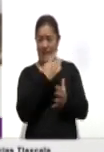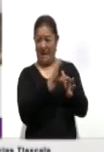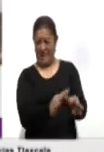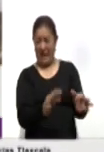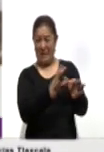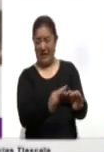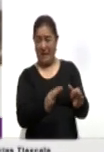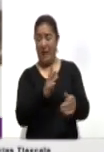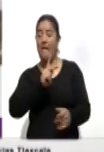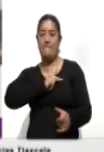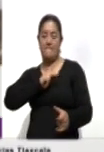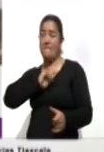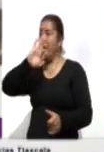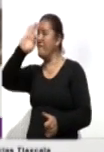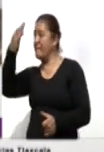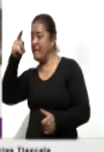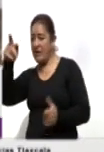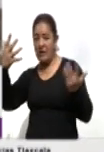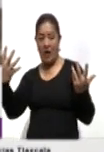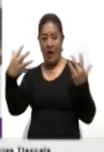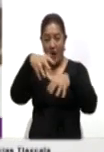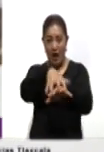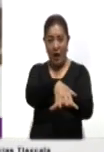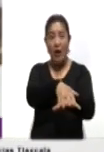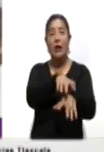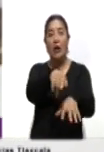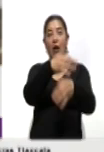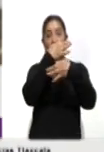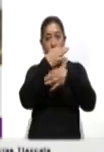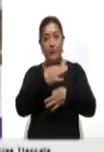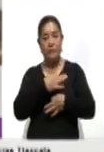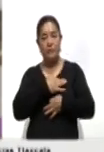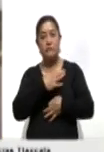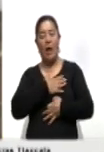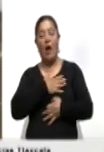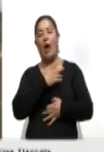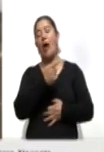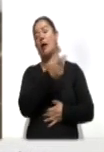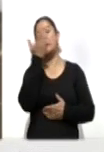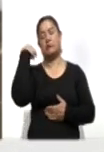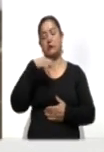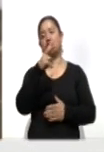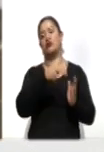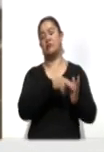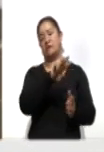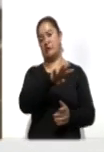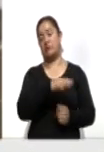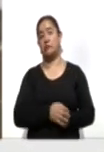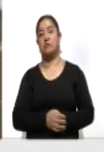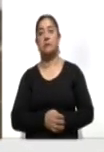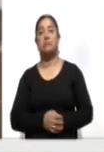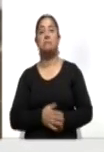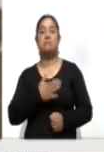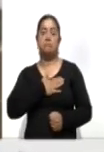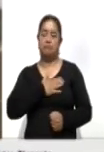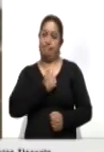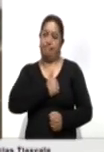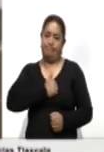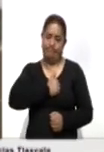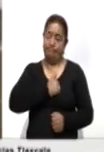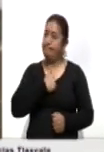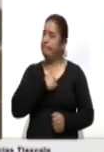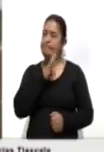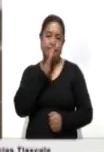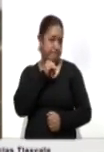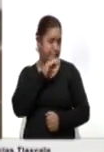federación, nos comunica que son los ocho ranqueados del 2019, cosa que nosotros lamentablemente no estamos